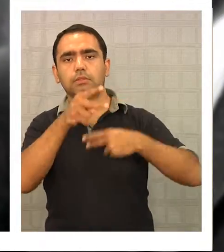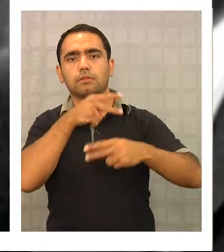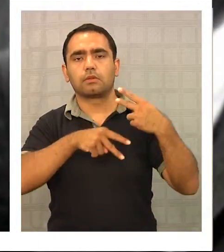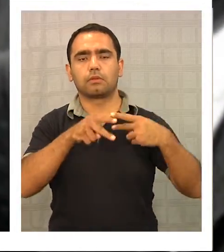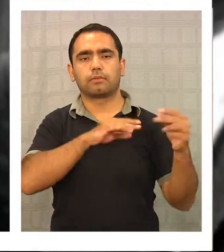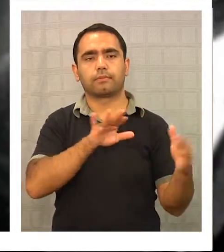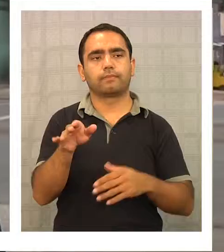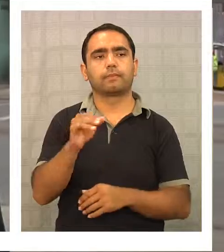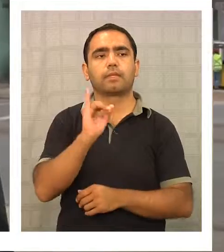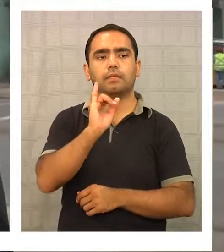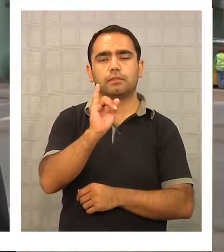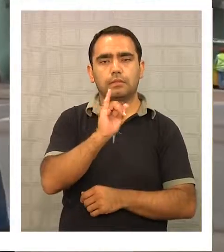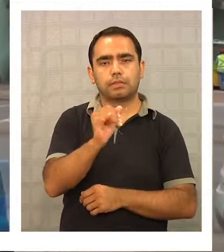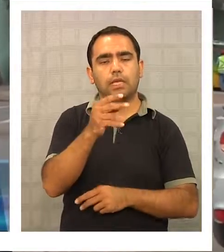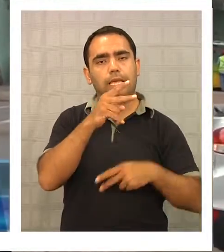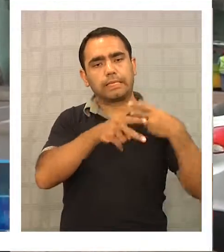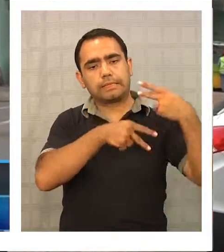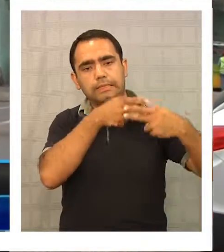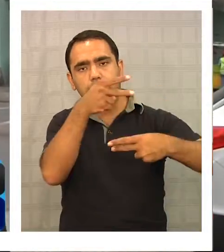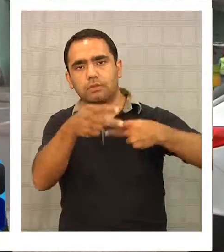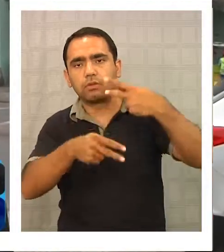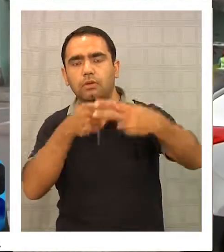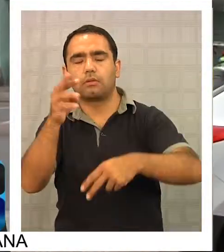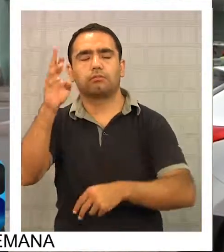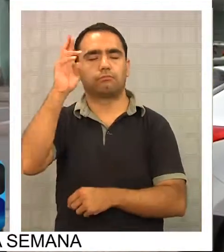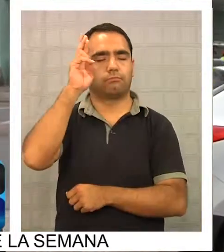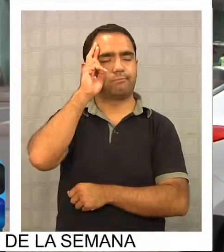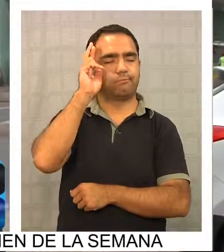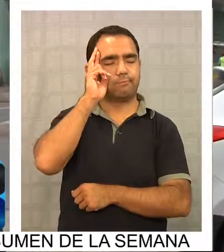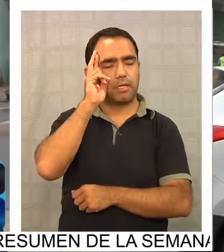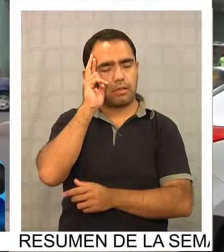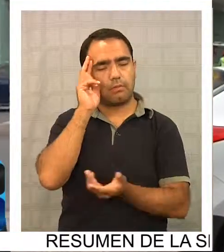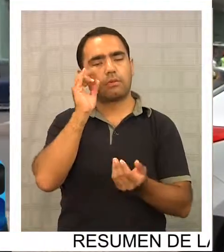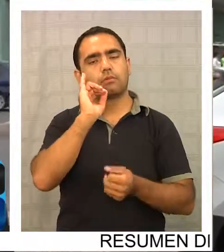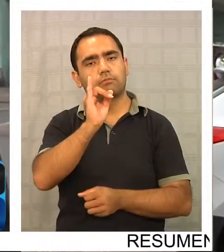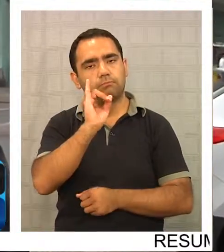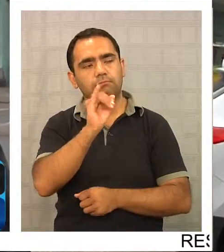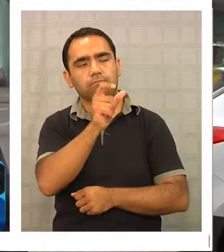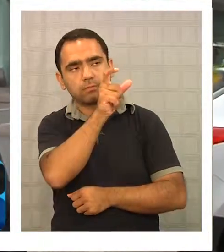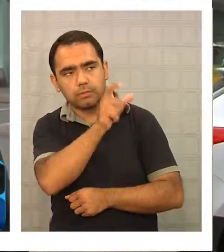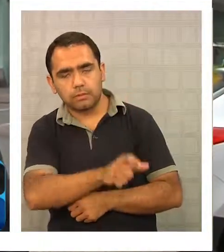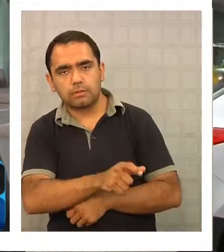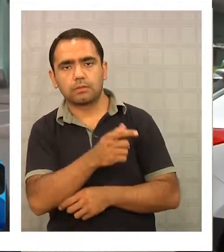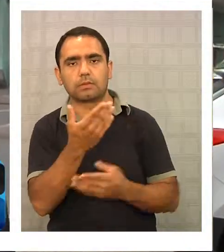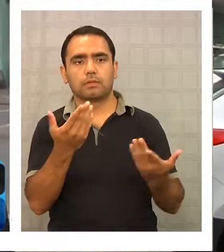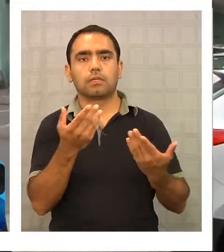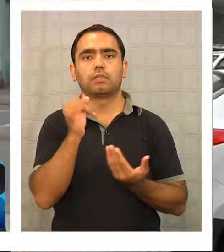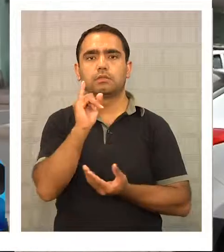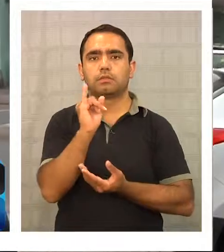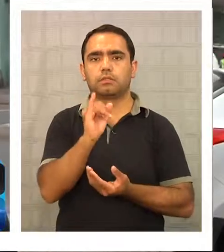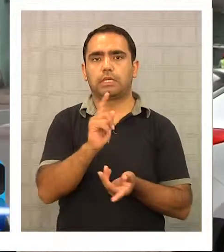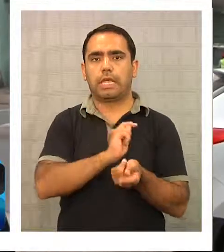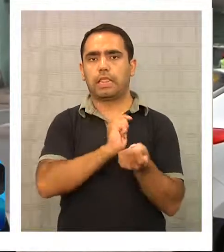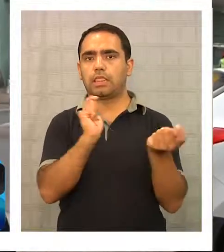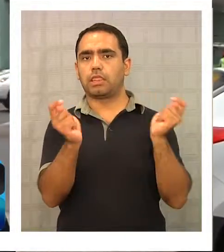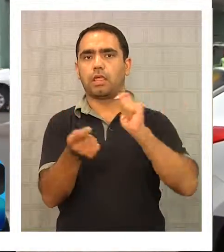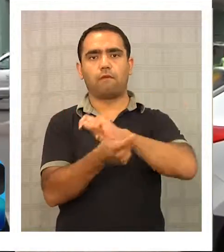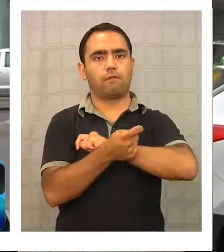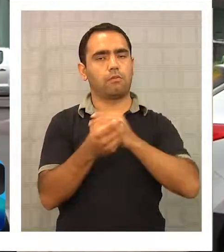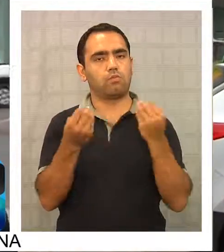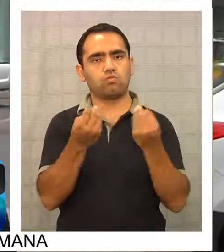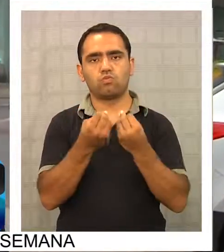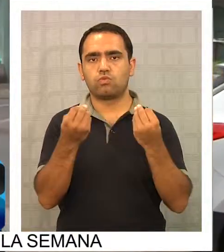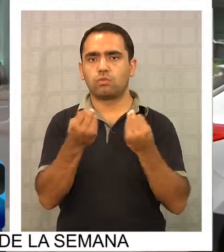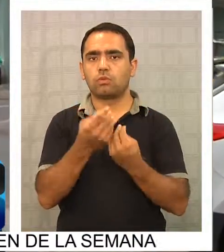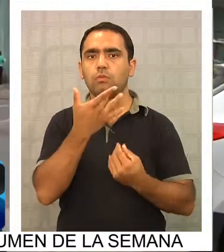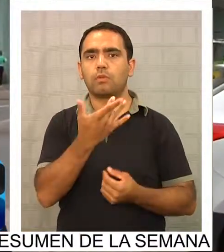va a ir creciendo en la historia a partir de su legado. Claramente hubo muchas transformaciones, no solamente el momento